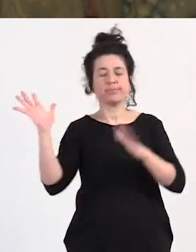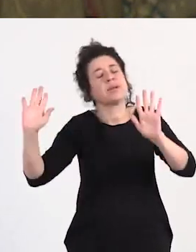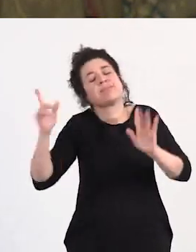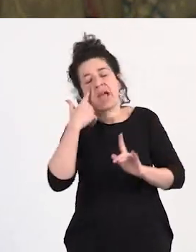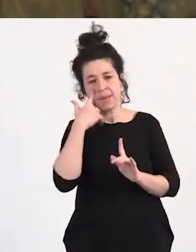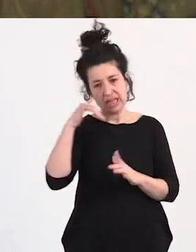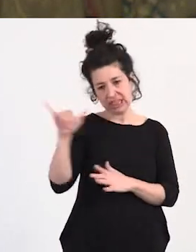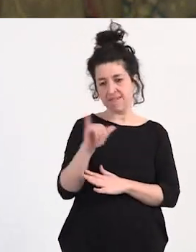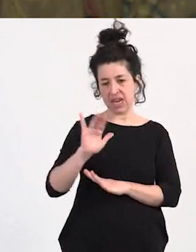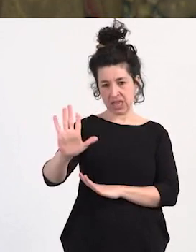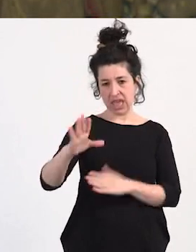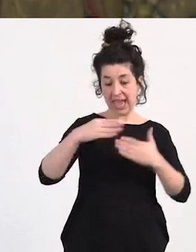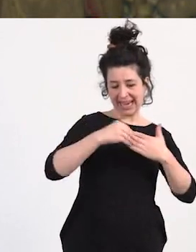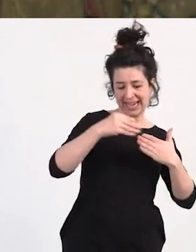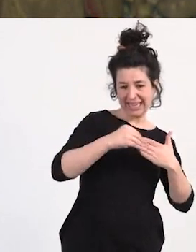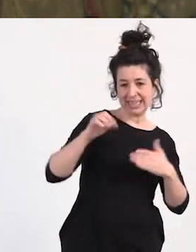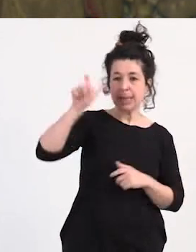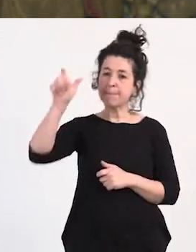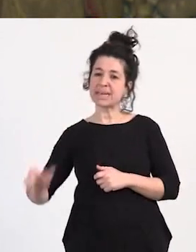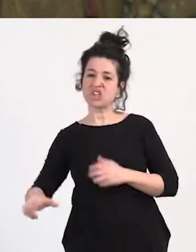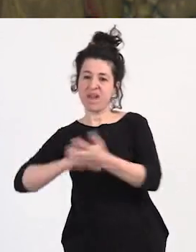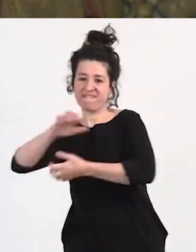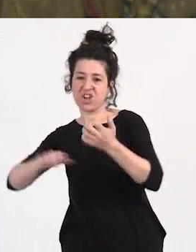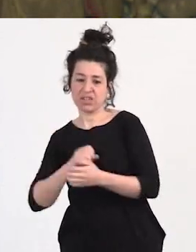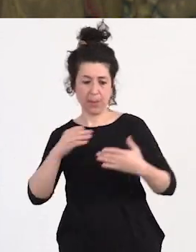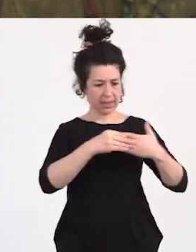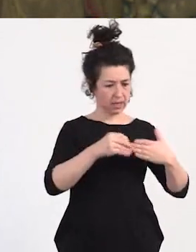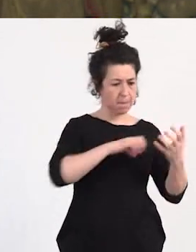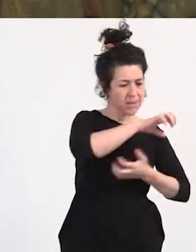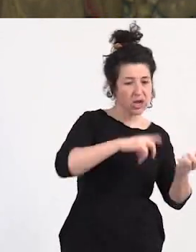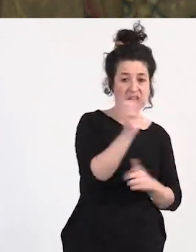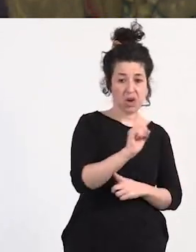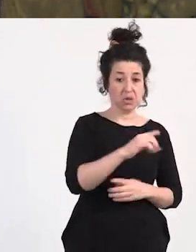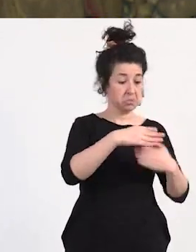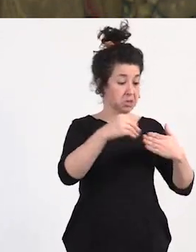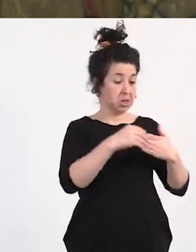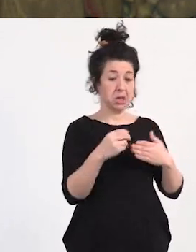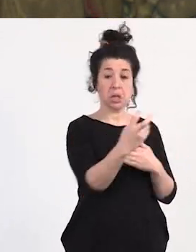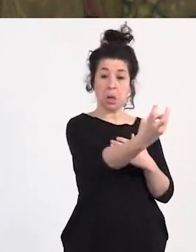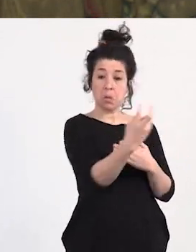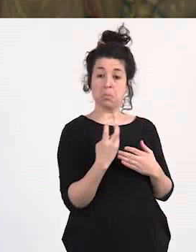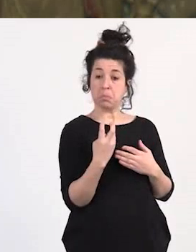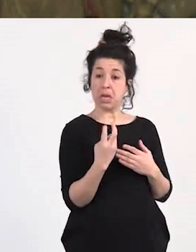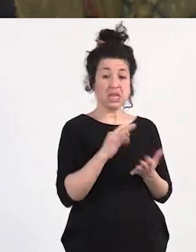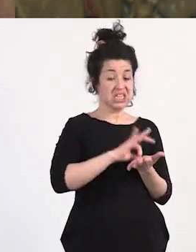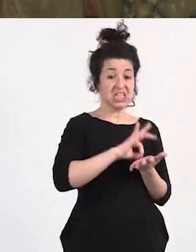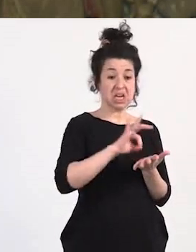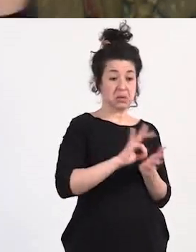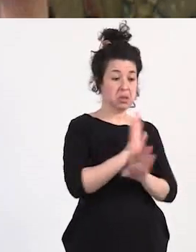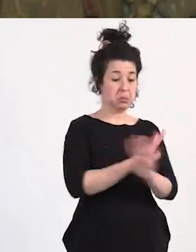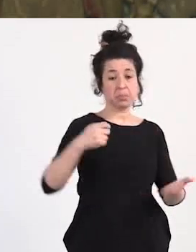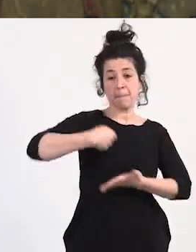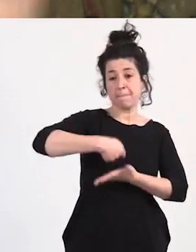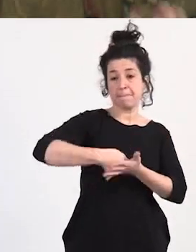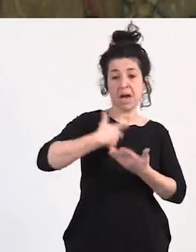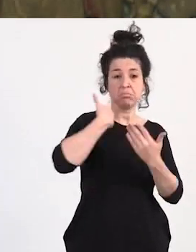hay una diferencia también entre cliente y persona violenta el cliente no es un violento el cliente es una persona que viene a consumir un servicio paga